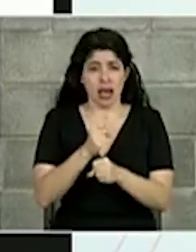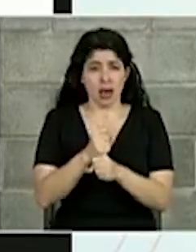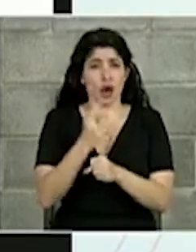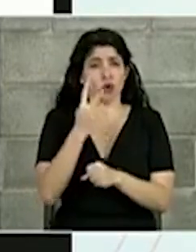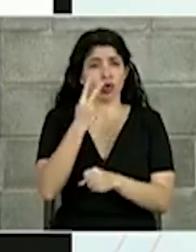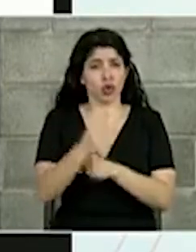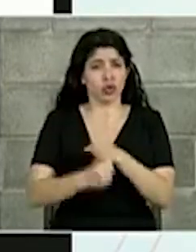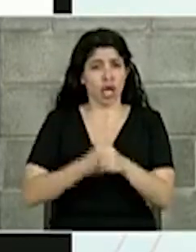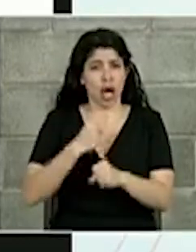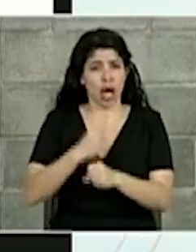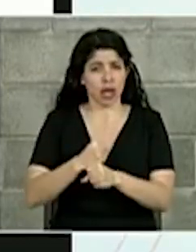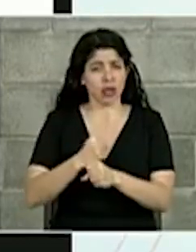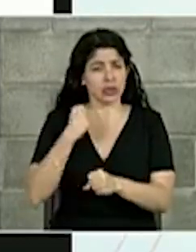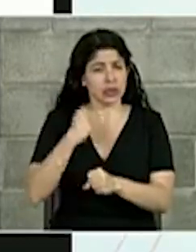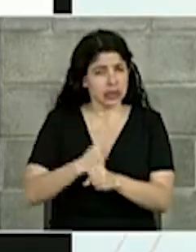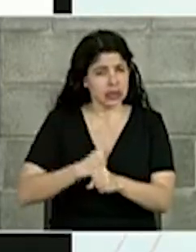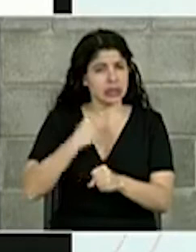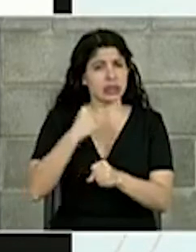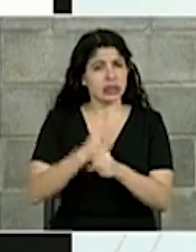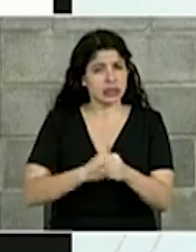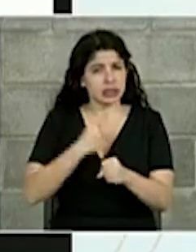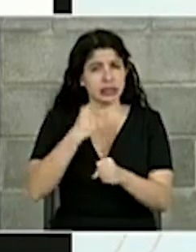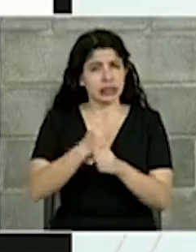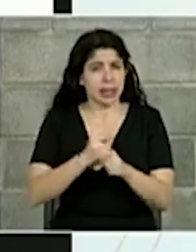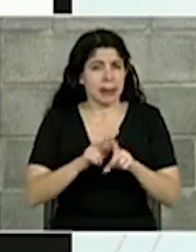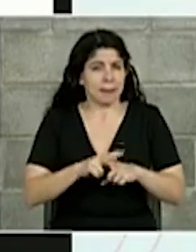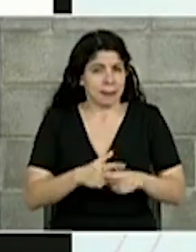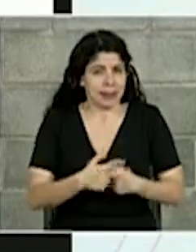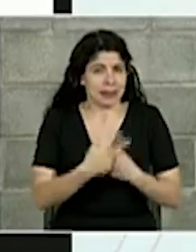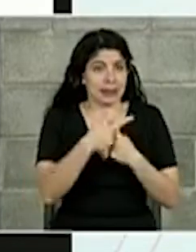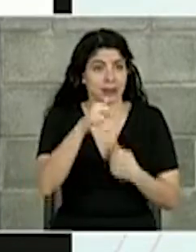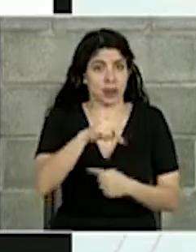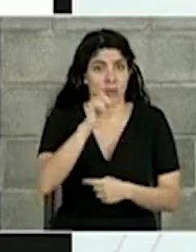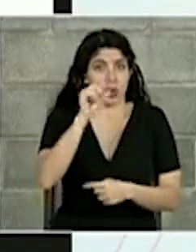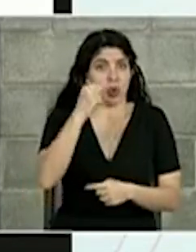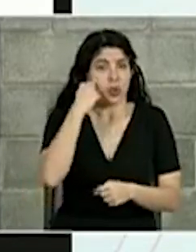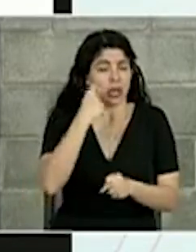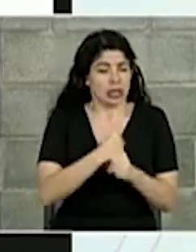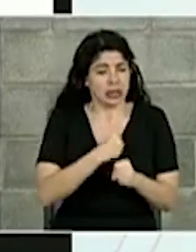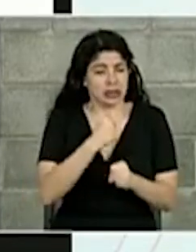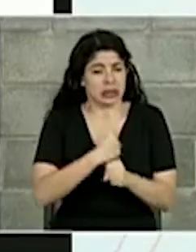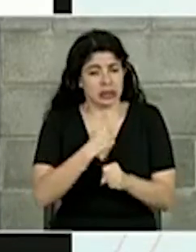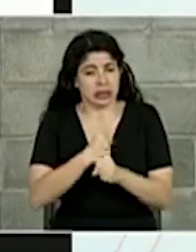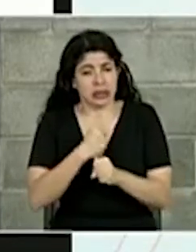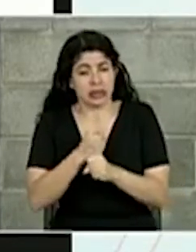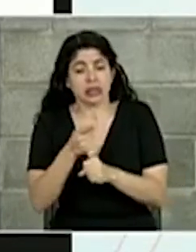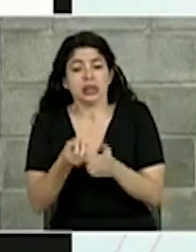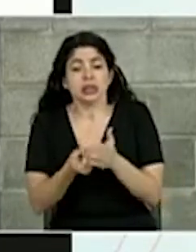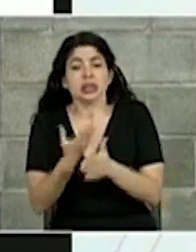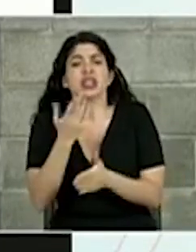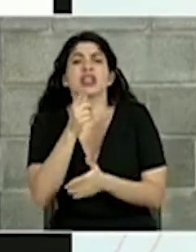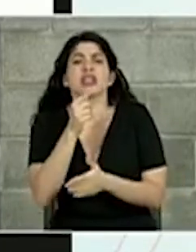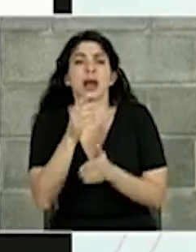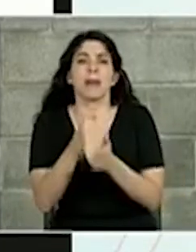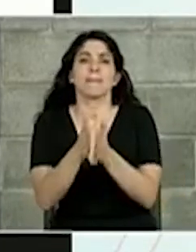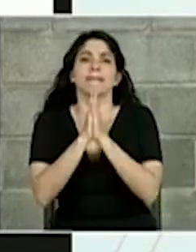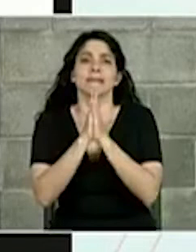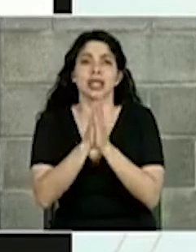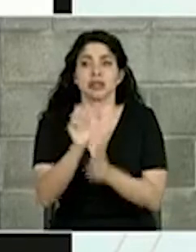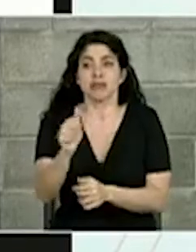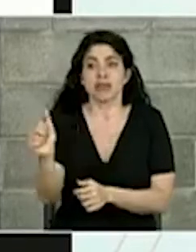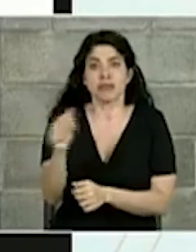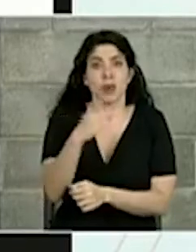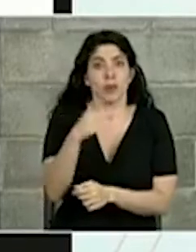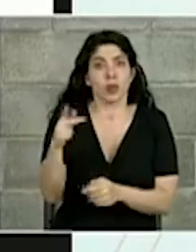dos años de haber comenzado en esta administración y que nace de la solicitud de los y las